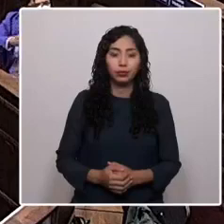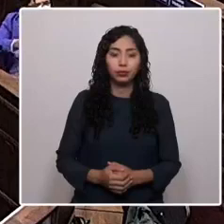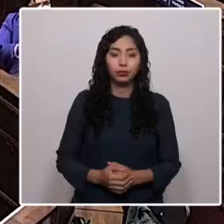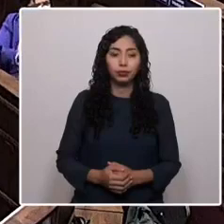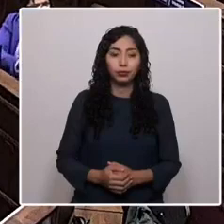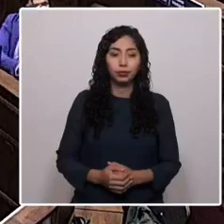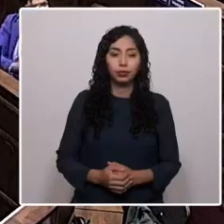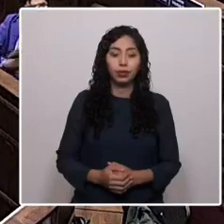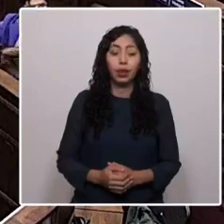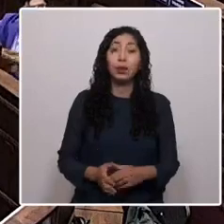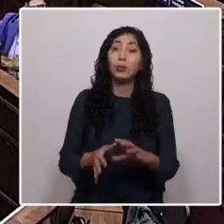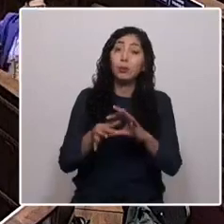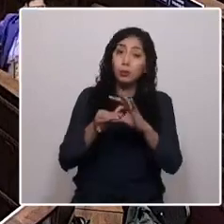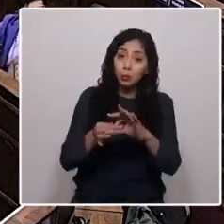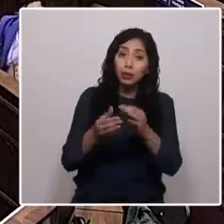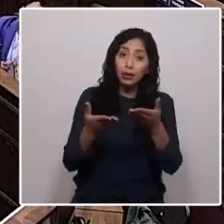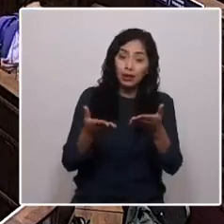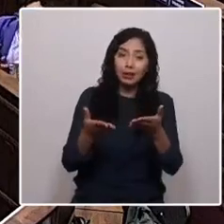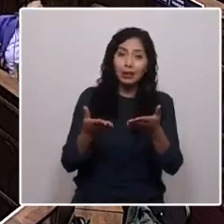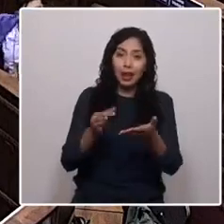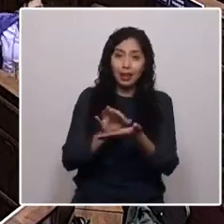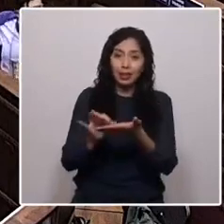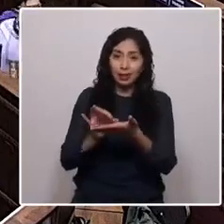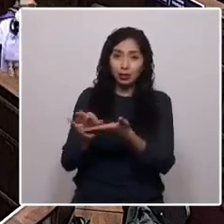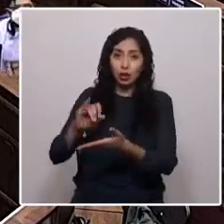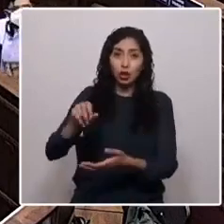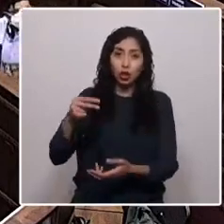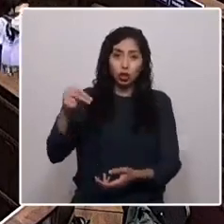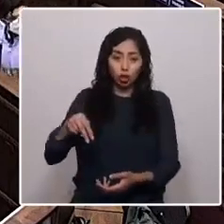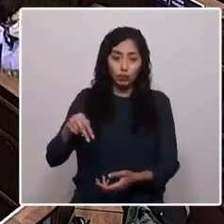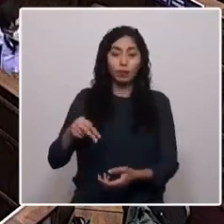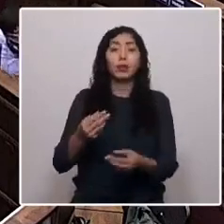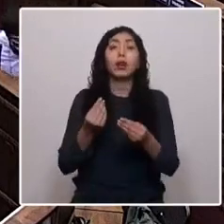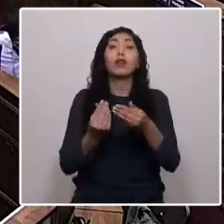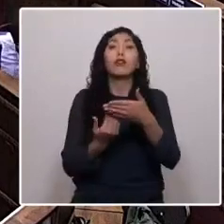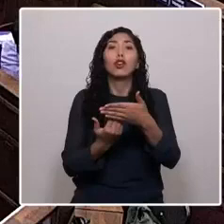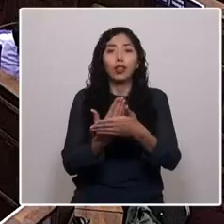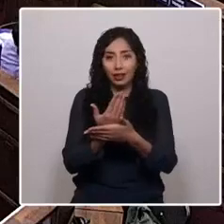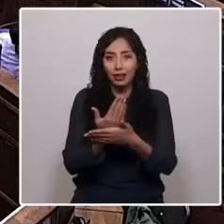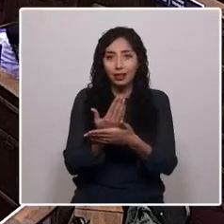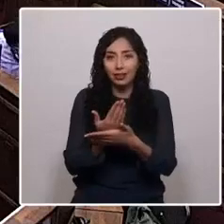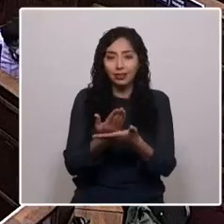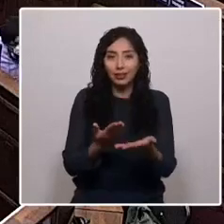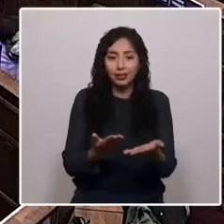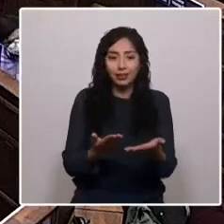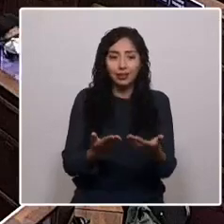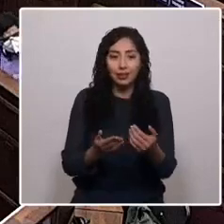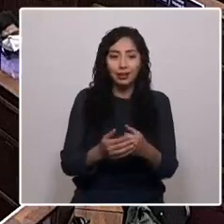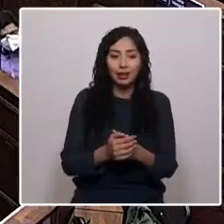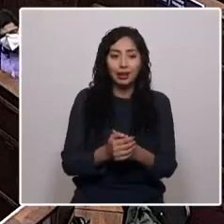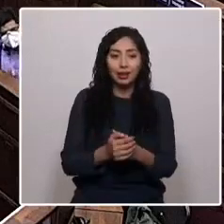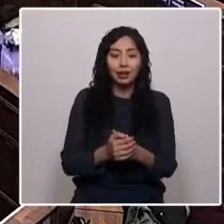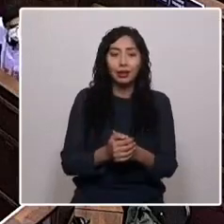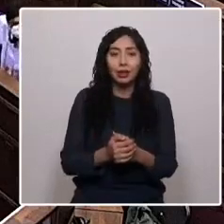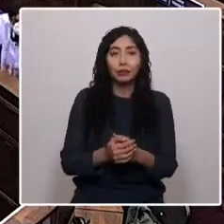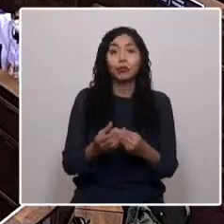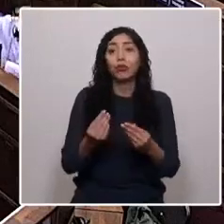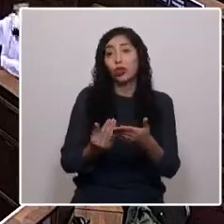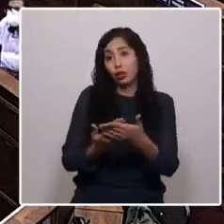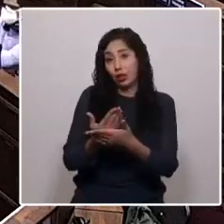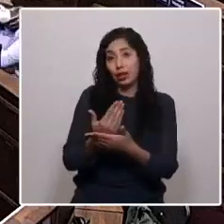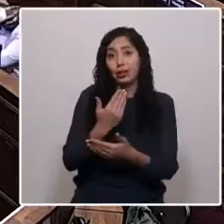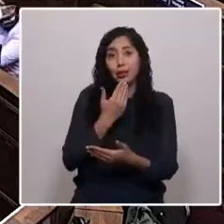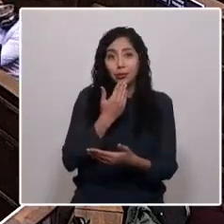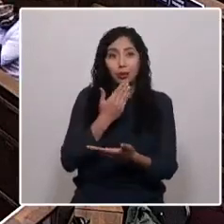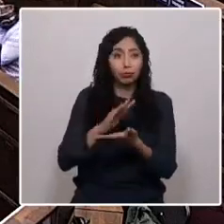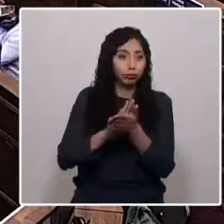Muchas gracias, don John. Buenos días, Presidenta. Por su intermedio, buenos días también. Y desearle